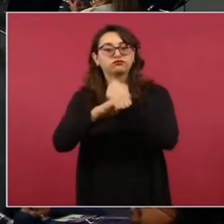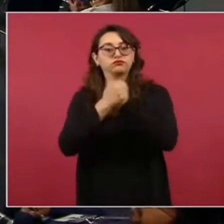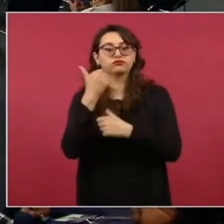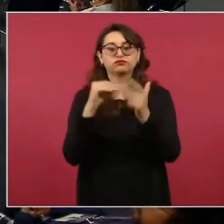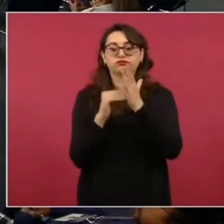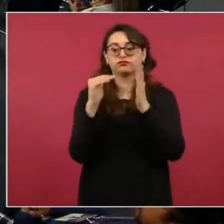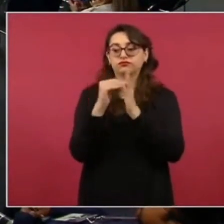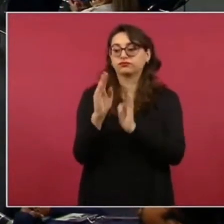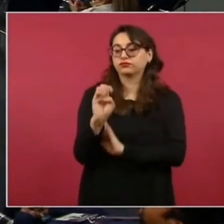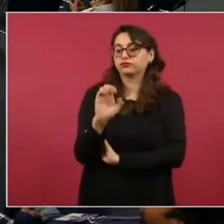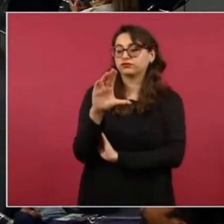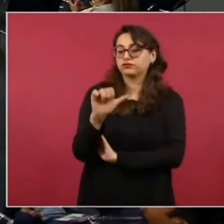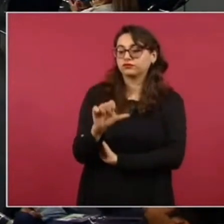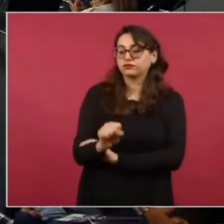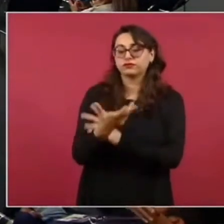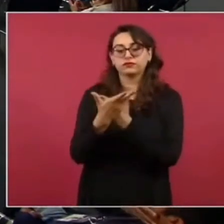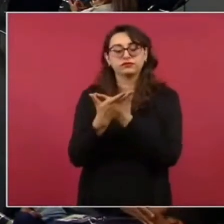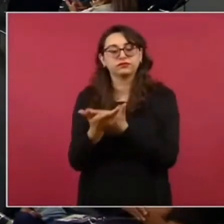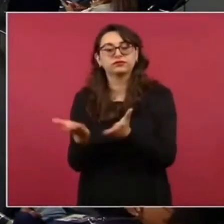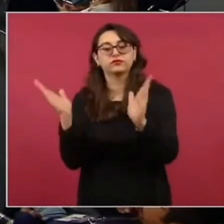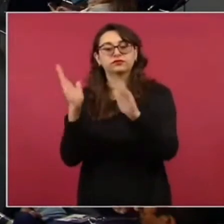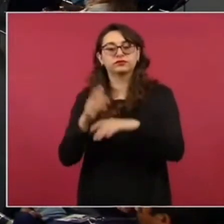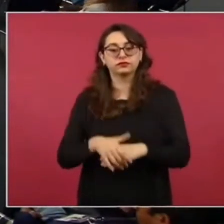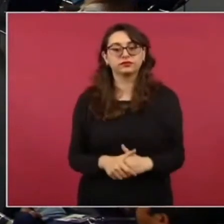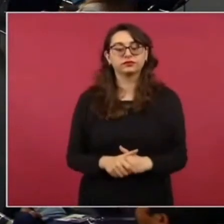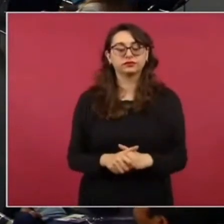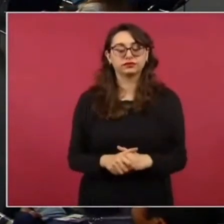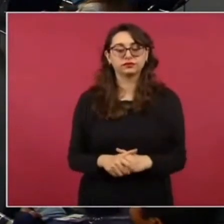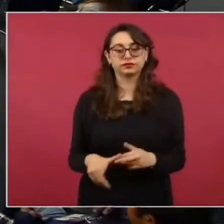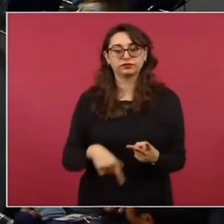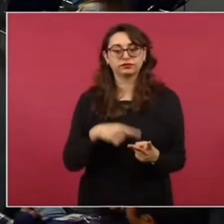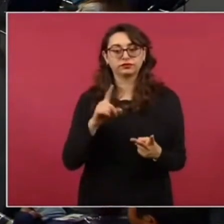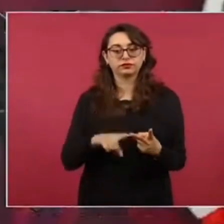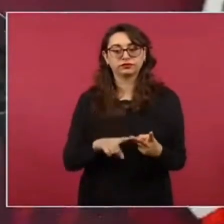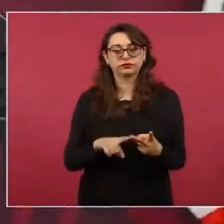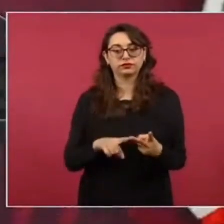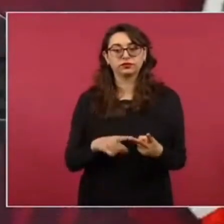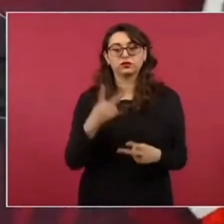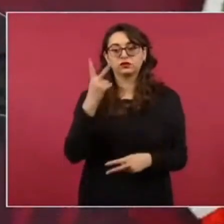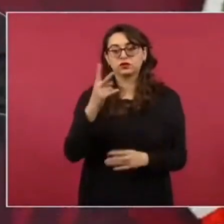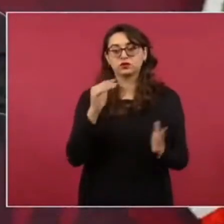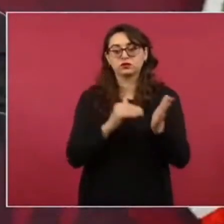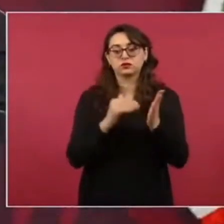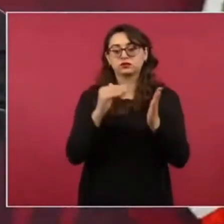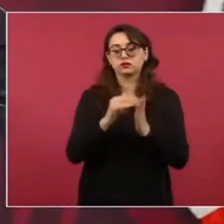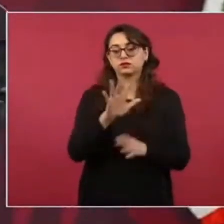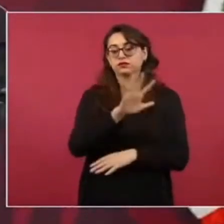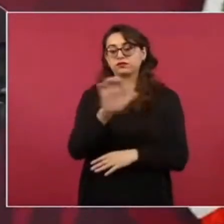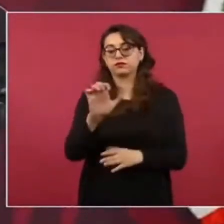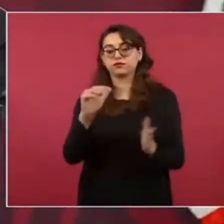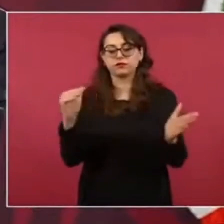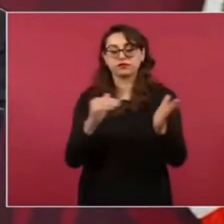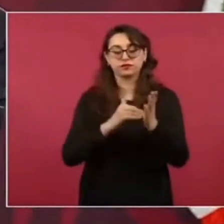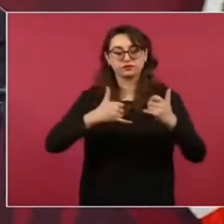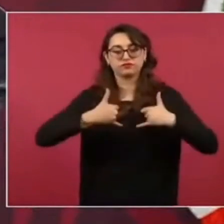Ahora, 2 millones 500 mil jóvenes trabajando como